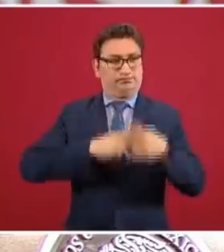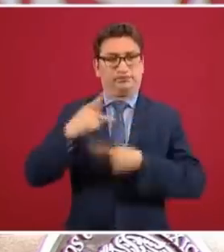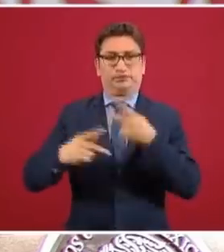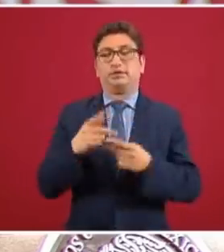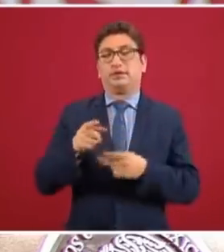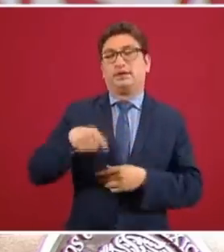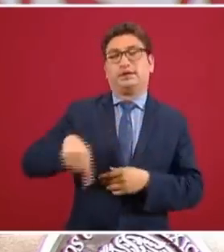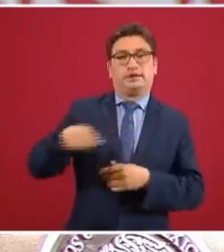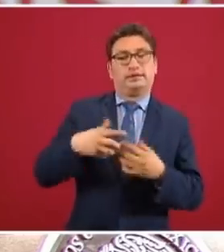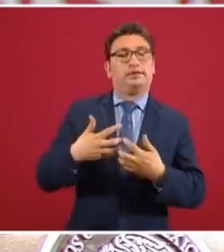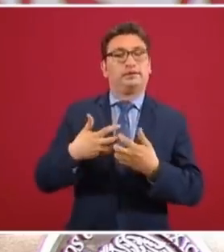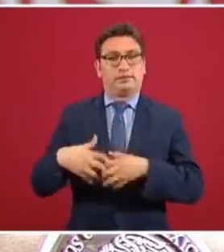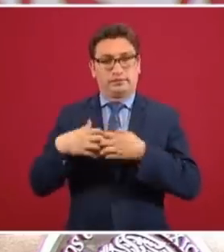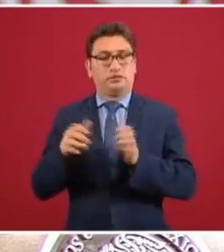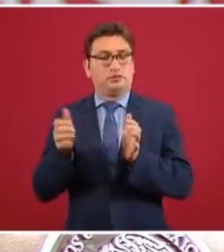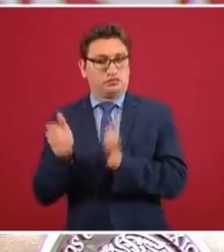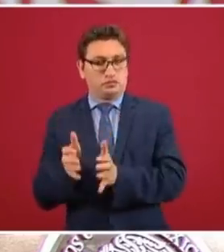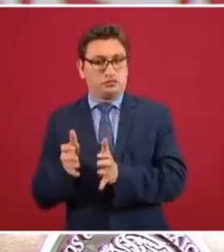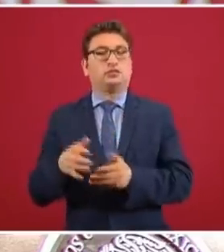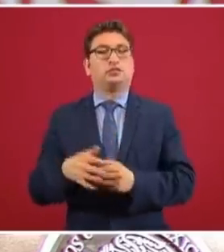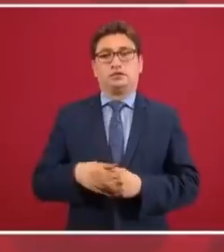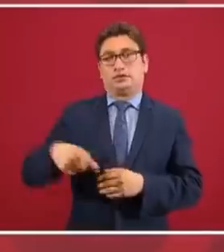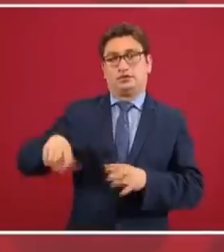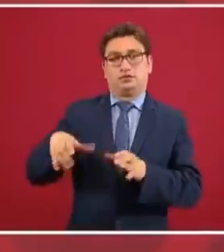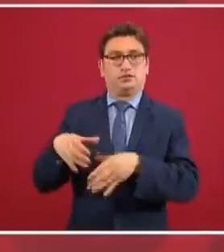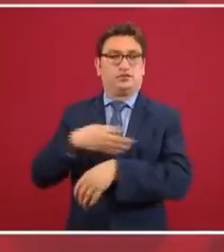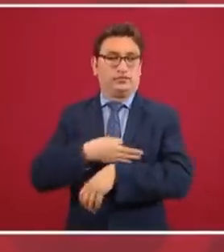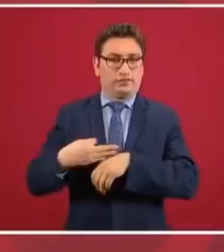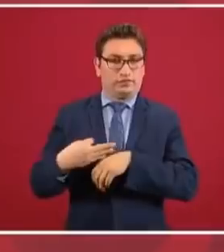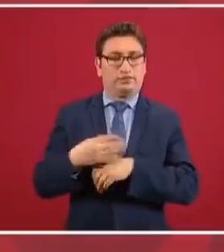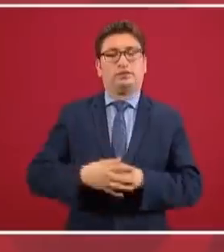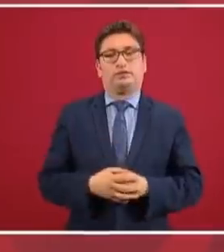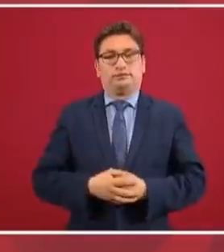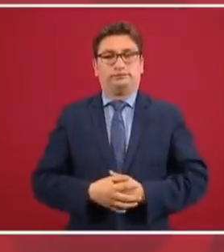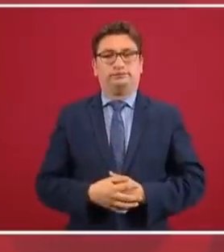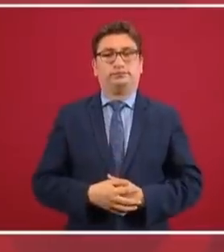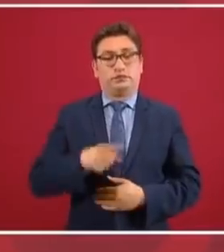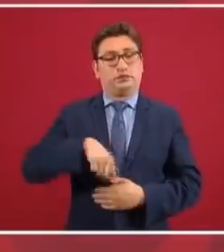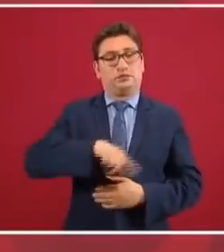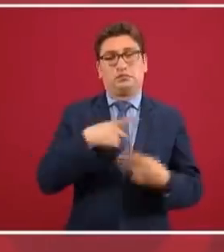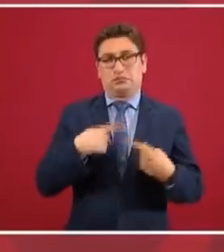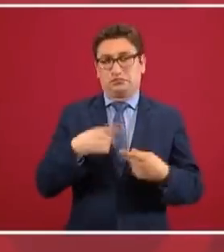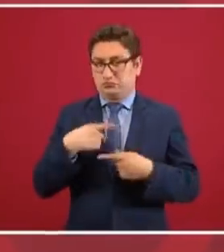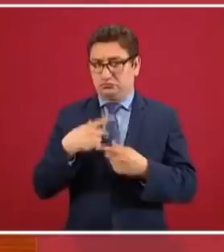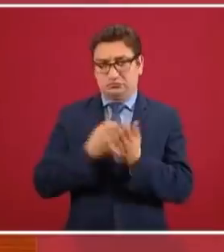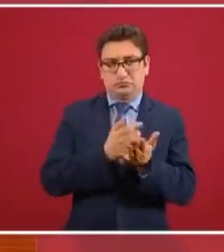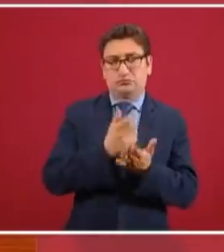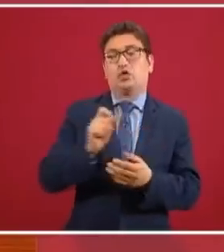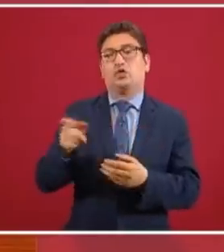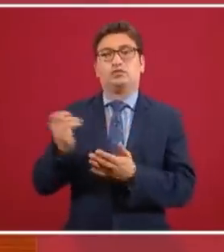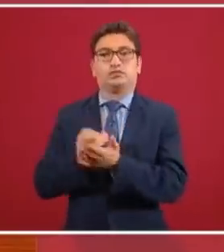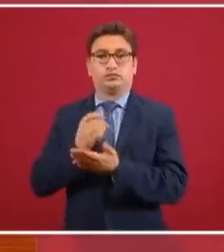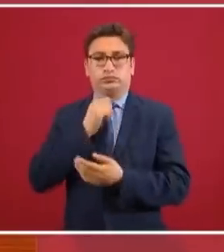pequeñas empresas familiares del sector formal y del sector informal. Entonces,